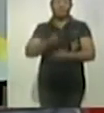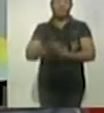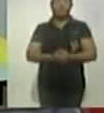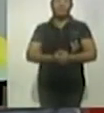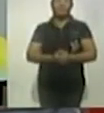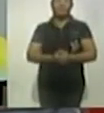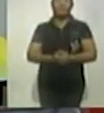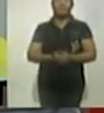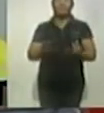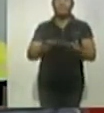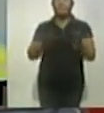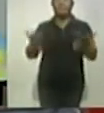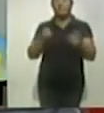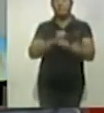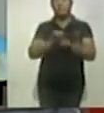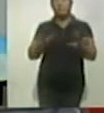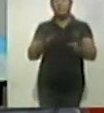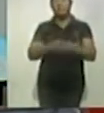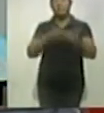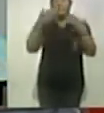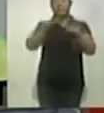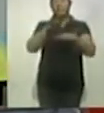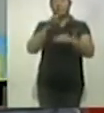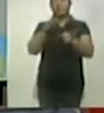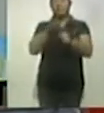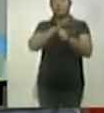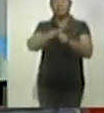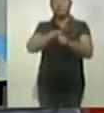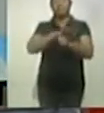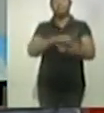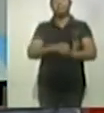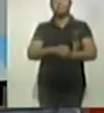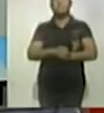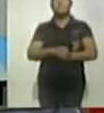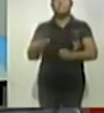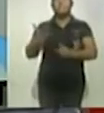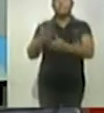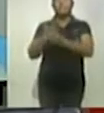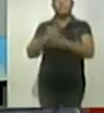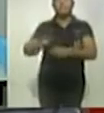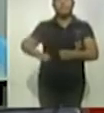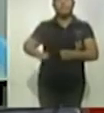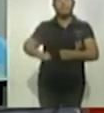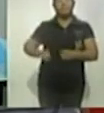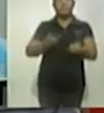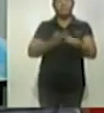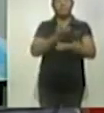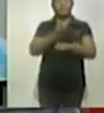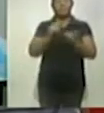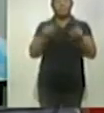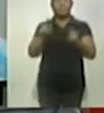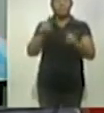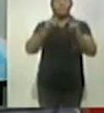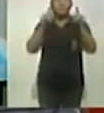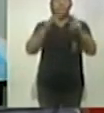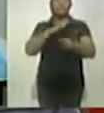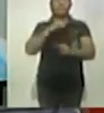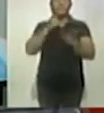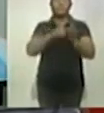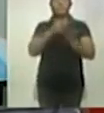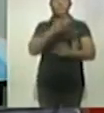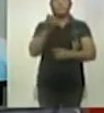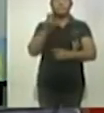Y ahora vamos información respecto a COVID diecinueve, de acuerdo al último reporte de la Secretaría de Salud del Estado, Tlaxcala registra mil